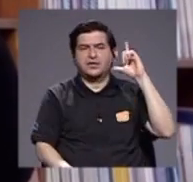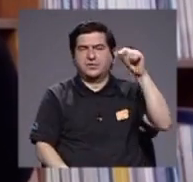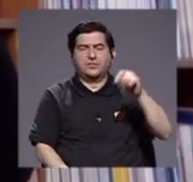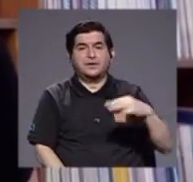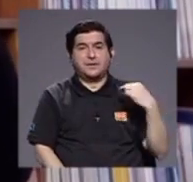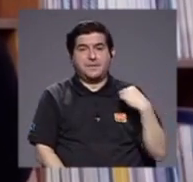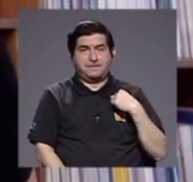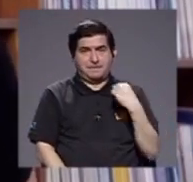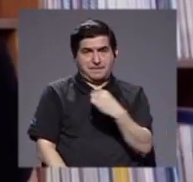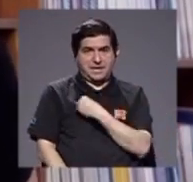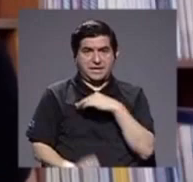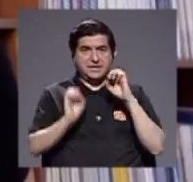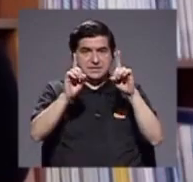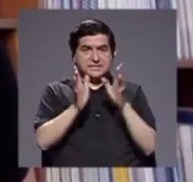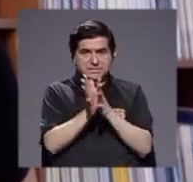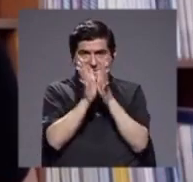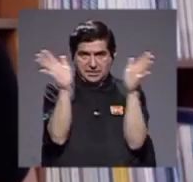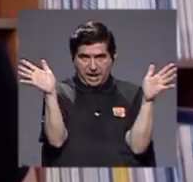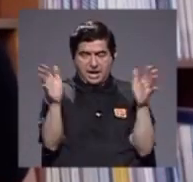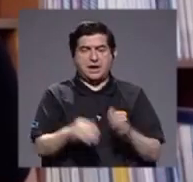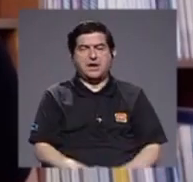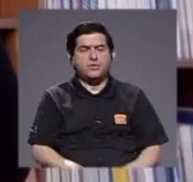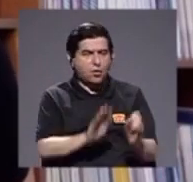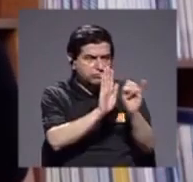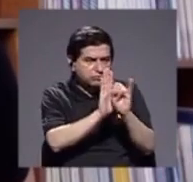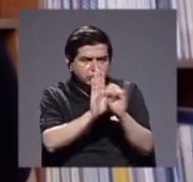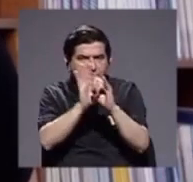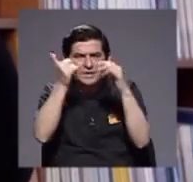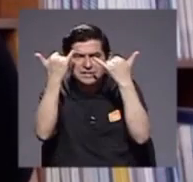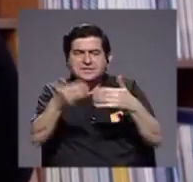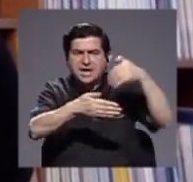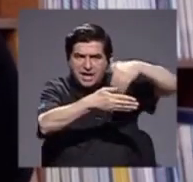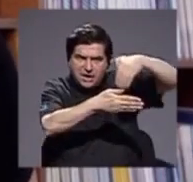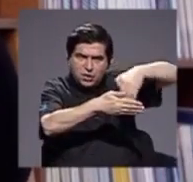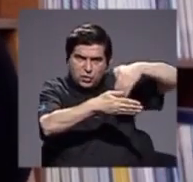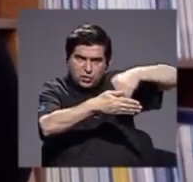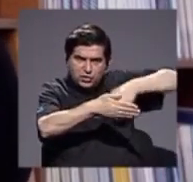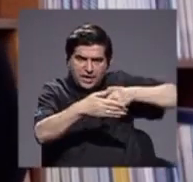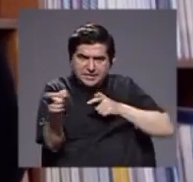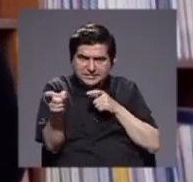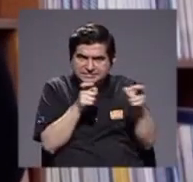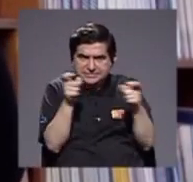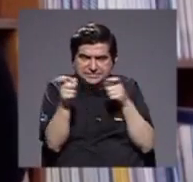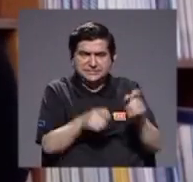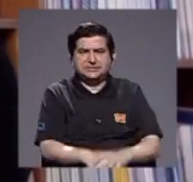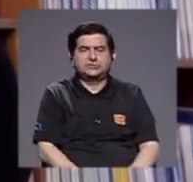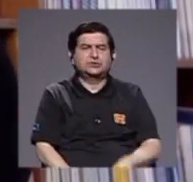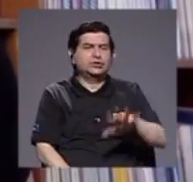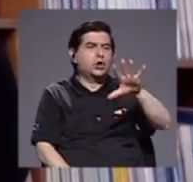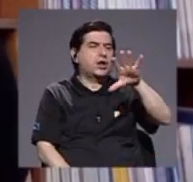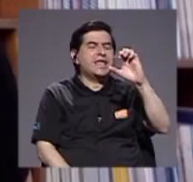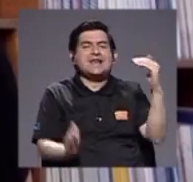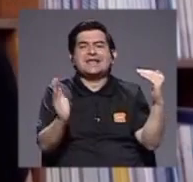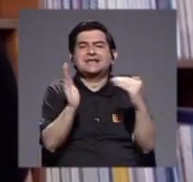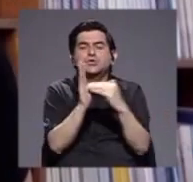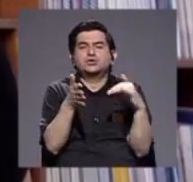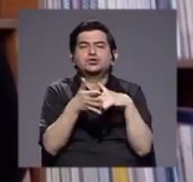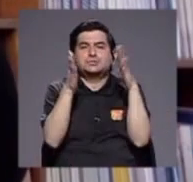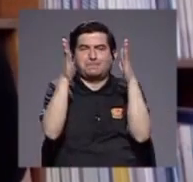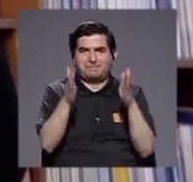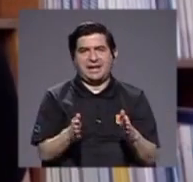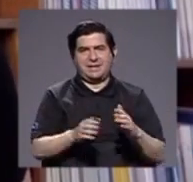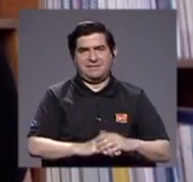MEP, en el caso del Ministerio de Educación, han identificado ya con registros administrativos que se trata de 500 mil estudiantes,